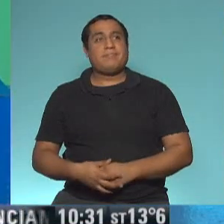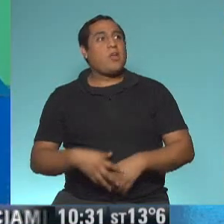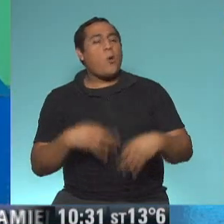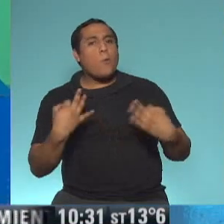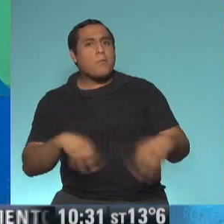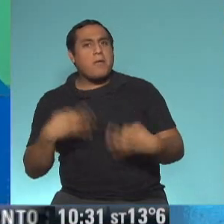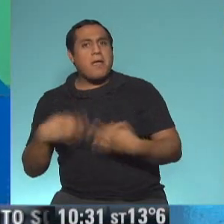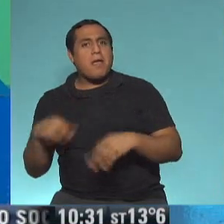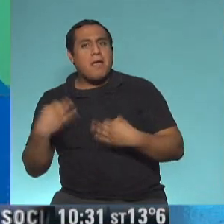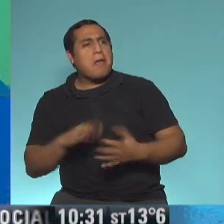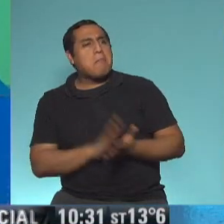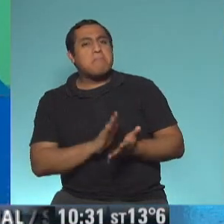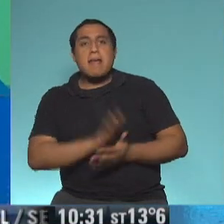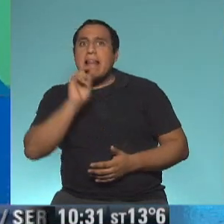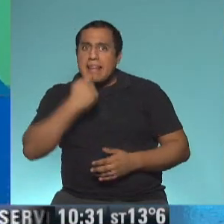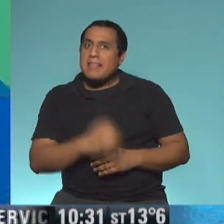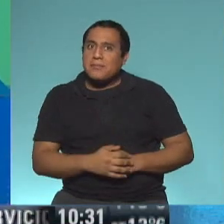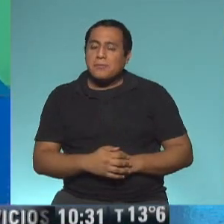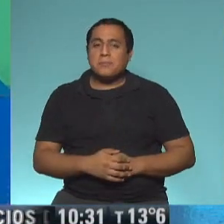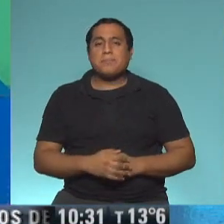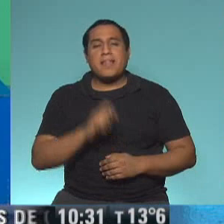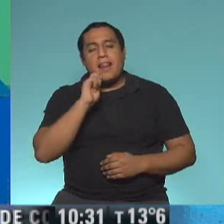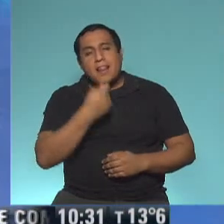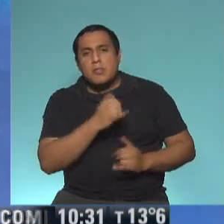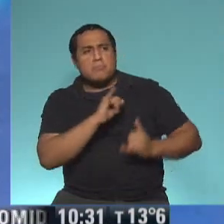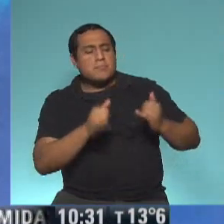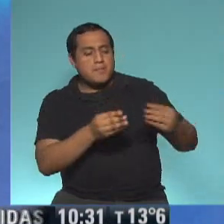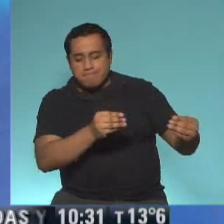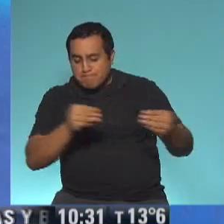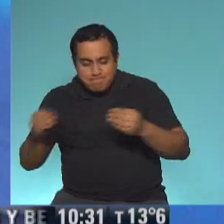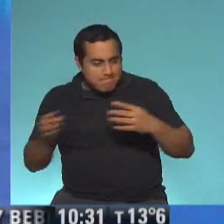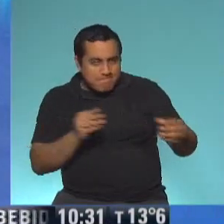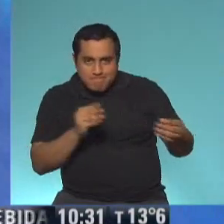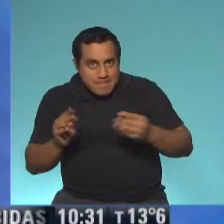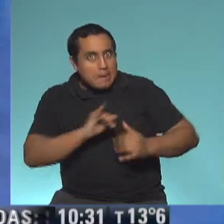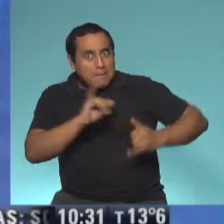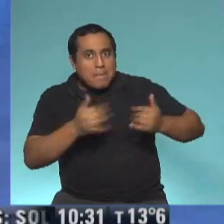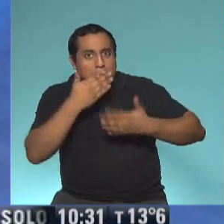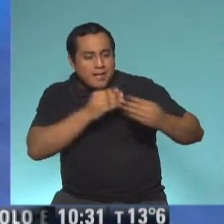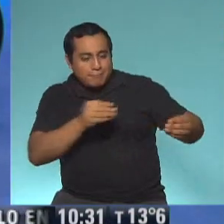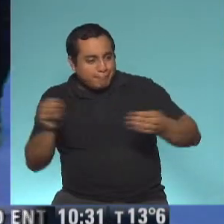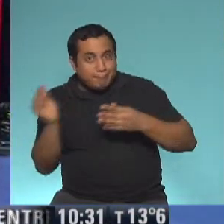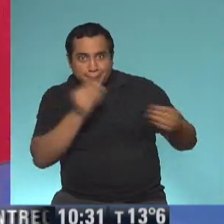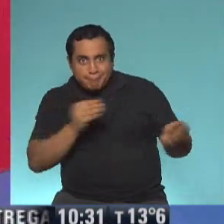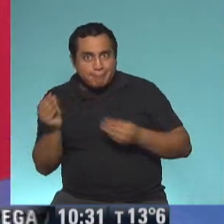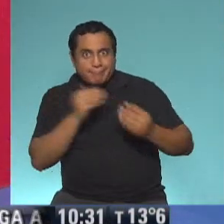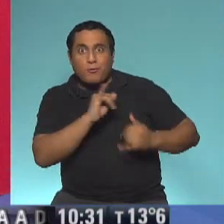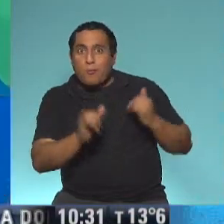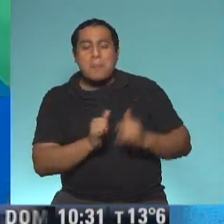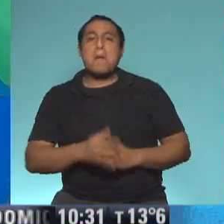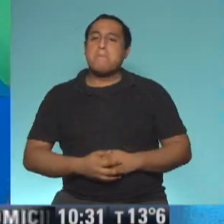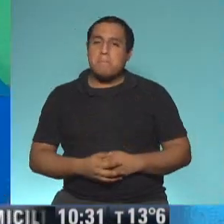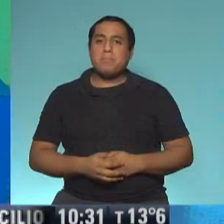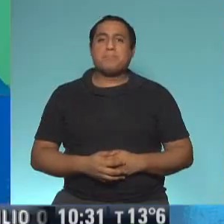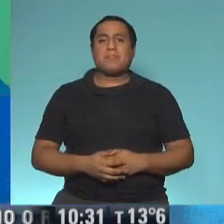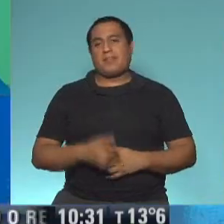¡Viva! ¡Qué lindo! Muy lindo el formato ese de contar, el teatro de papel. También Kami Shibai. Además,